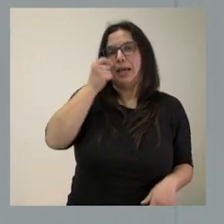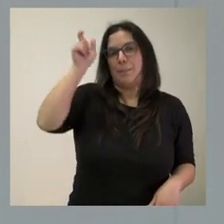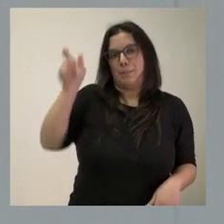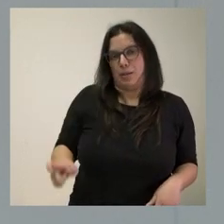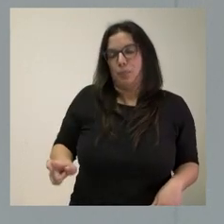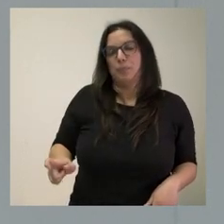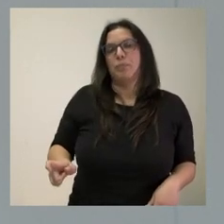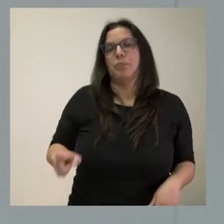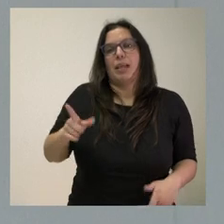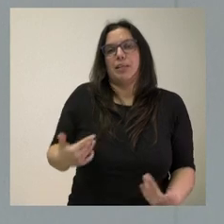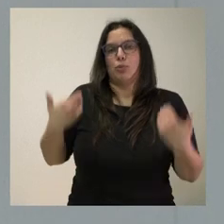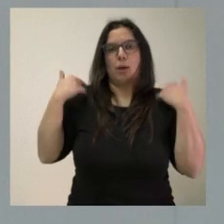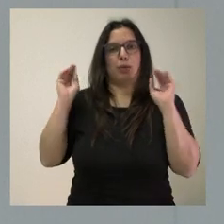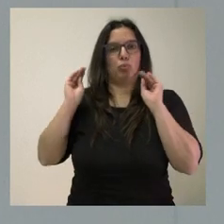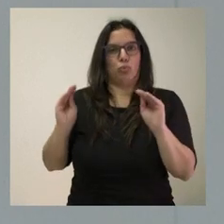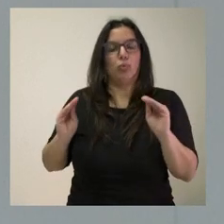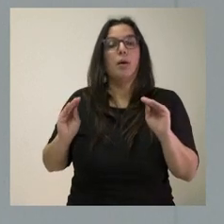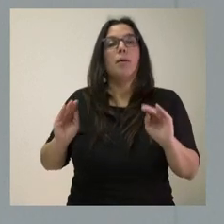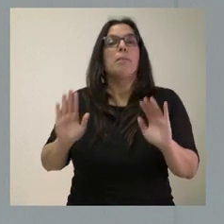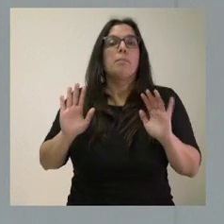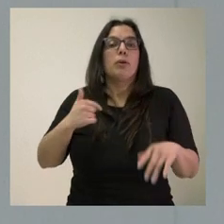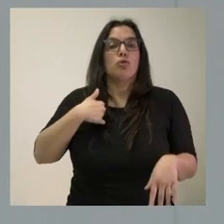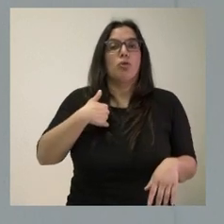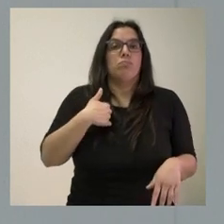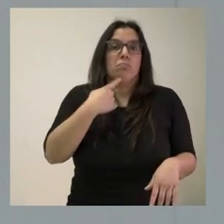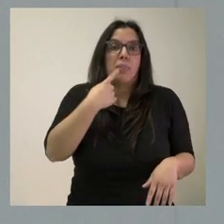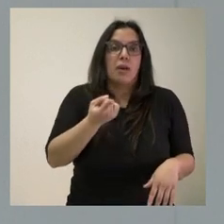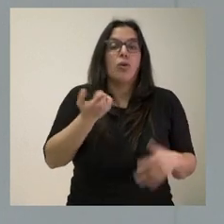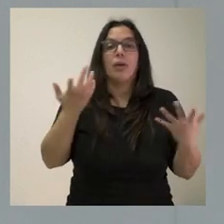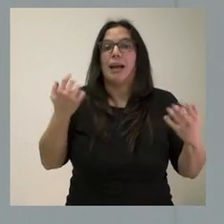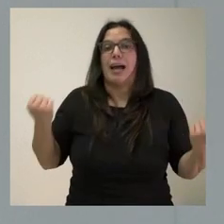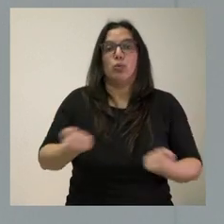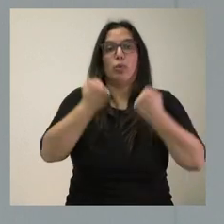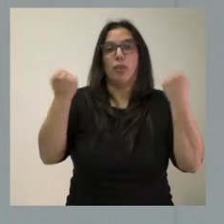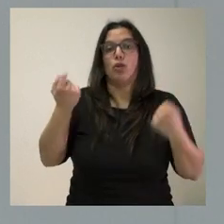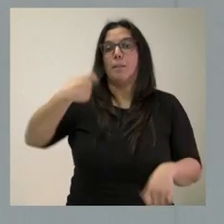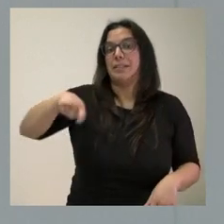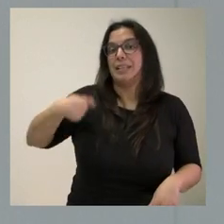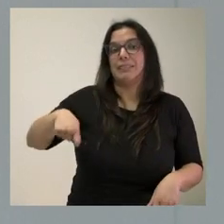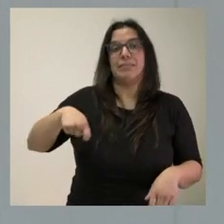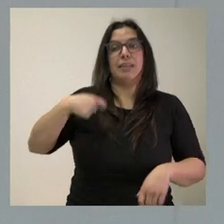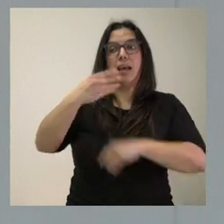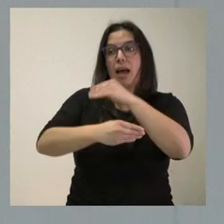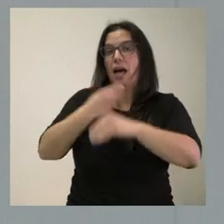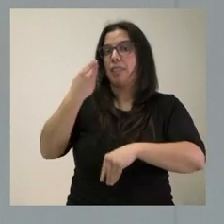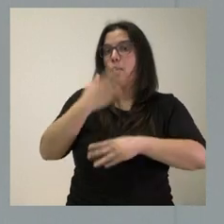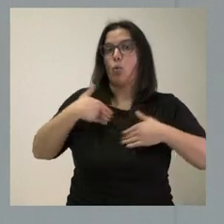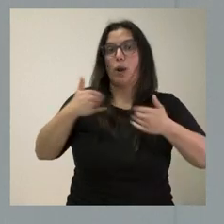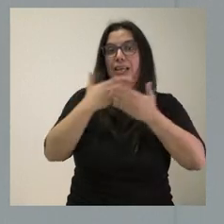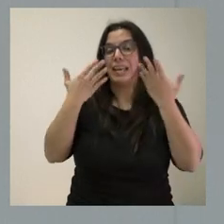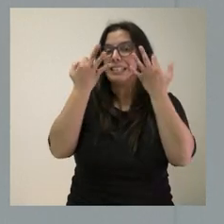Castilla y León. Es su competencia. Lo que sí le puede decir es que cualquier actuación del presidente de la Junta de Castilla y León siempre,